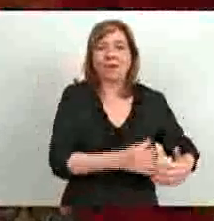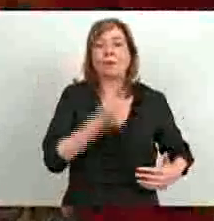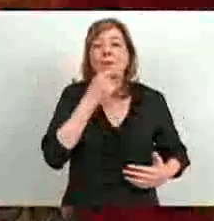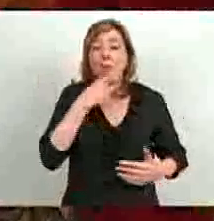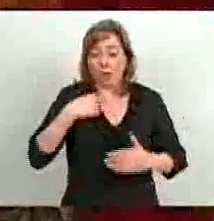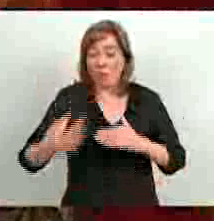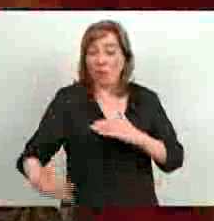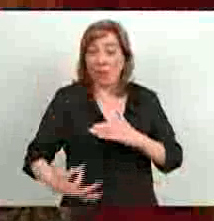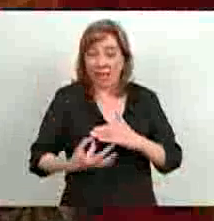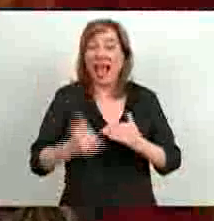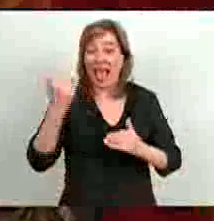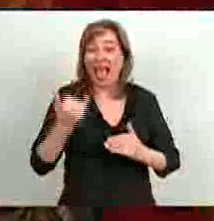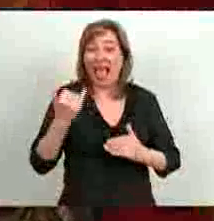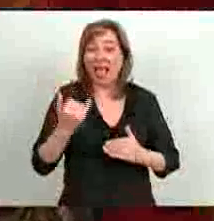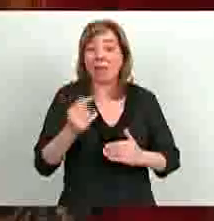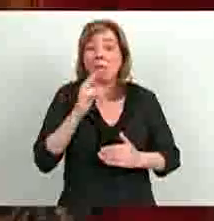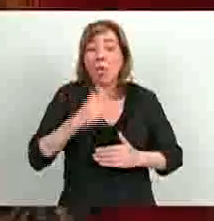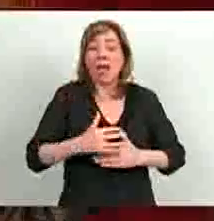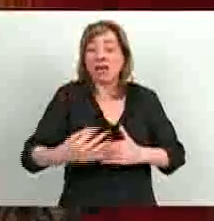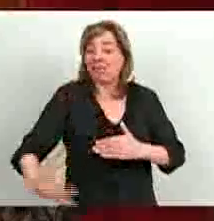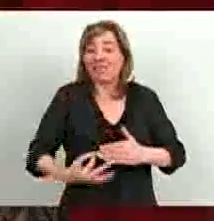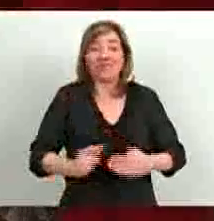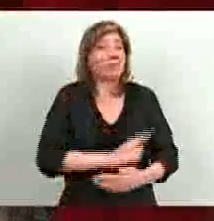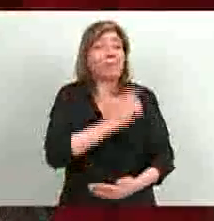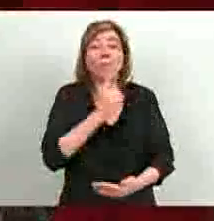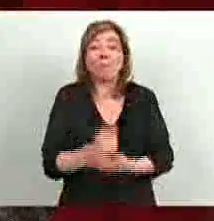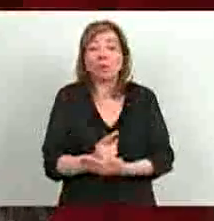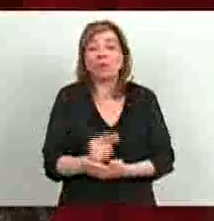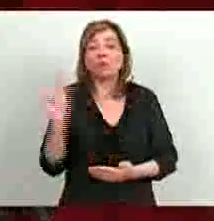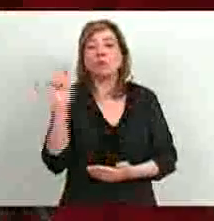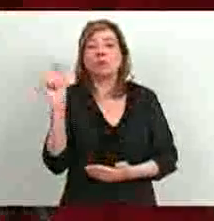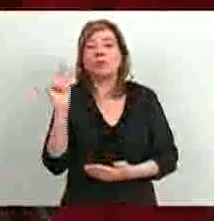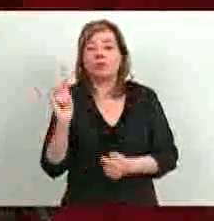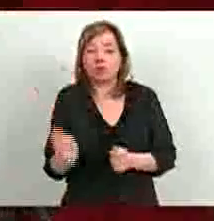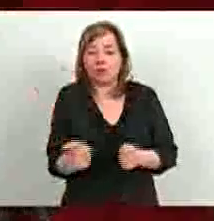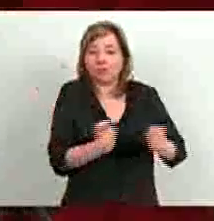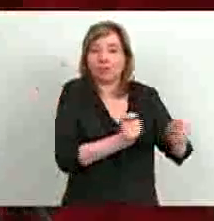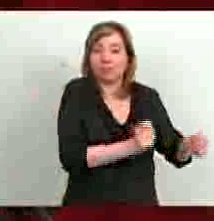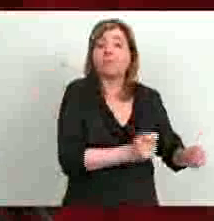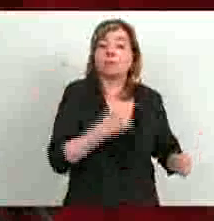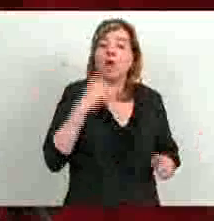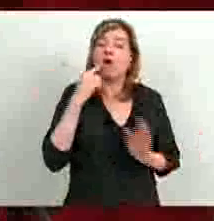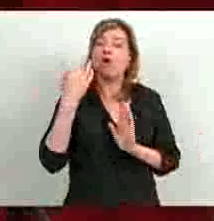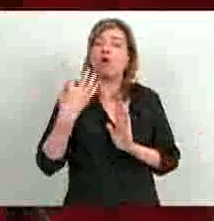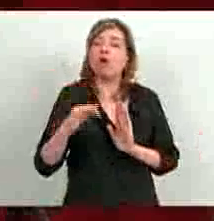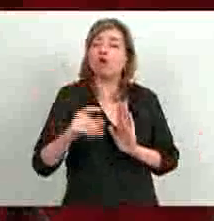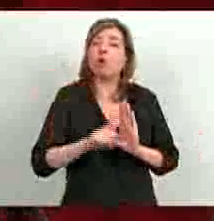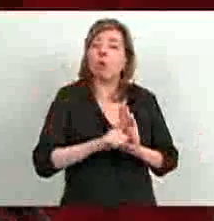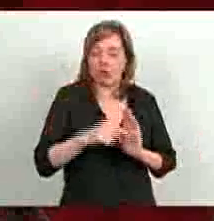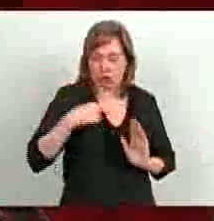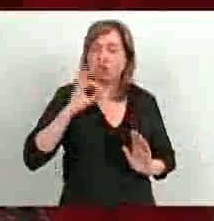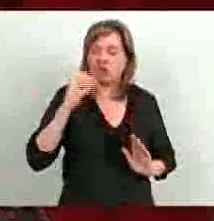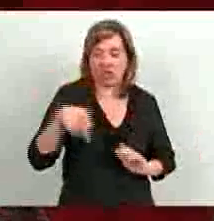que haya fertilización asistida, la mujer está imposibilitada de concebir. Se hará con control judicial, será motivo, yo sé, de